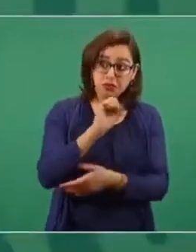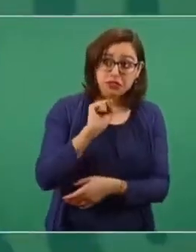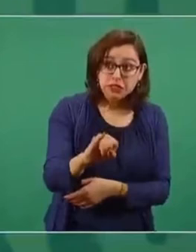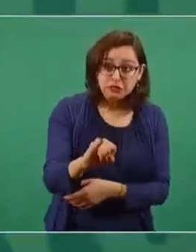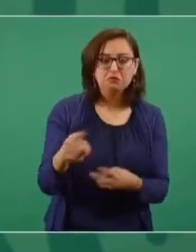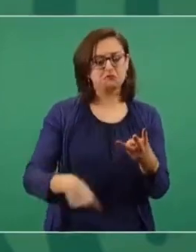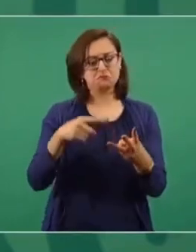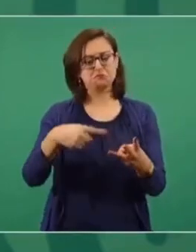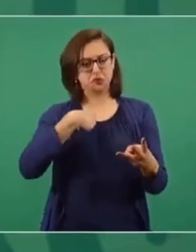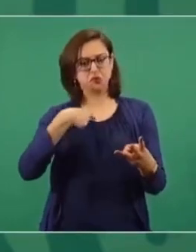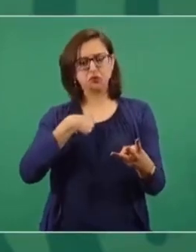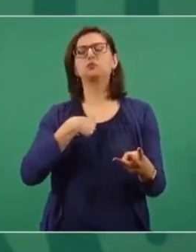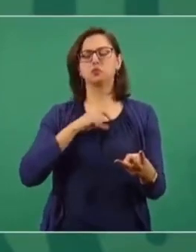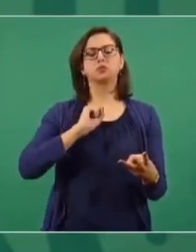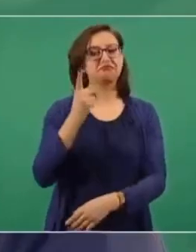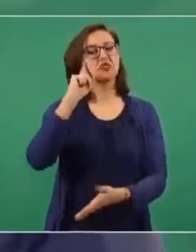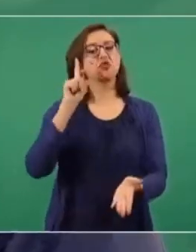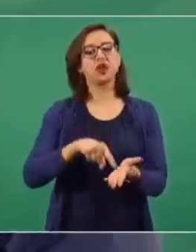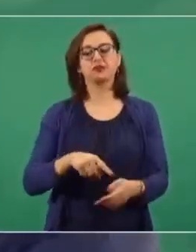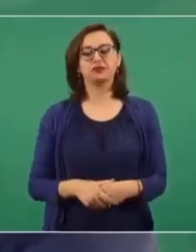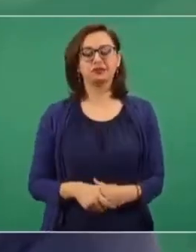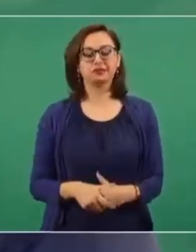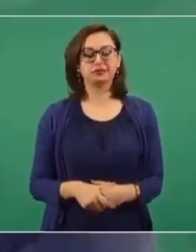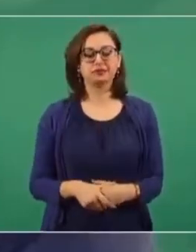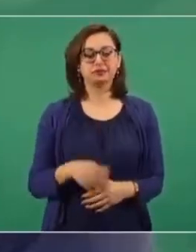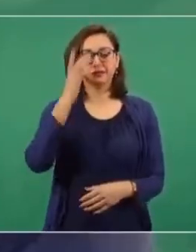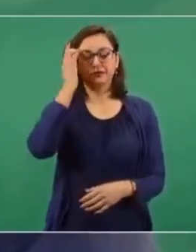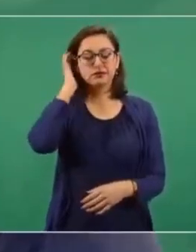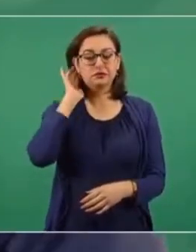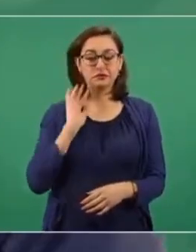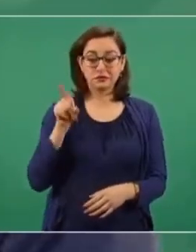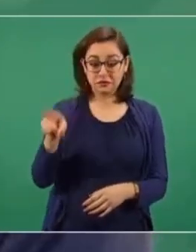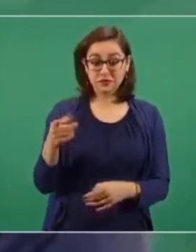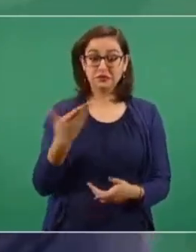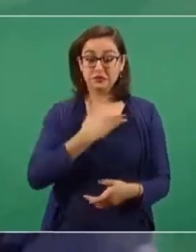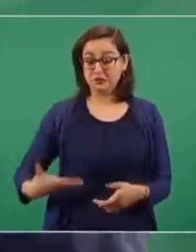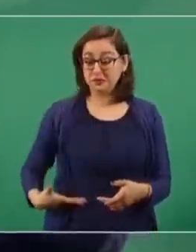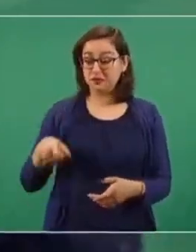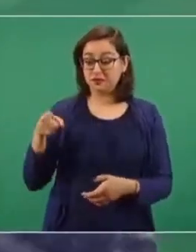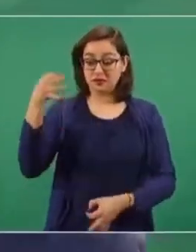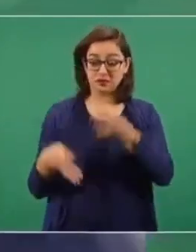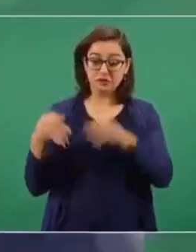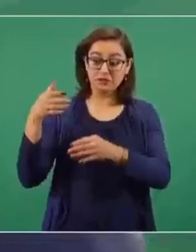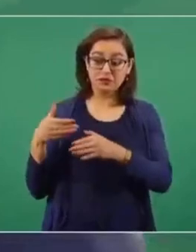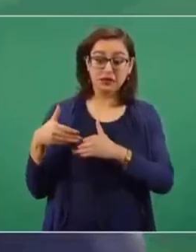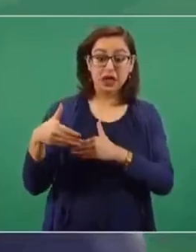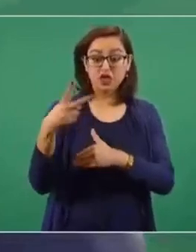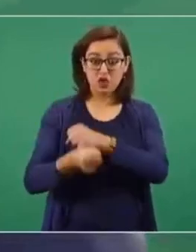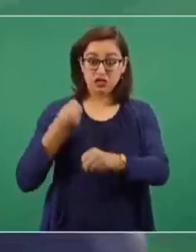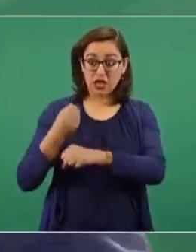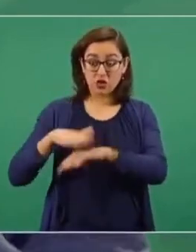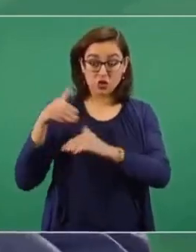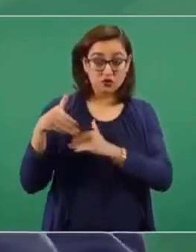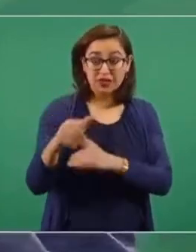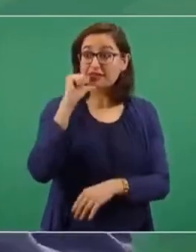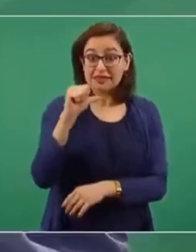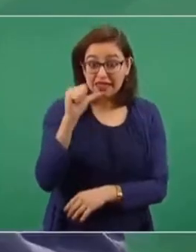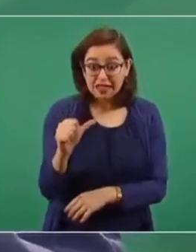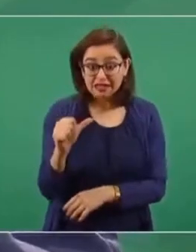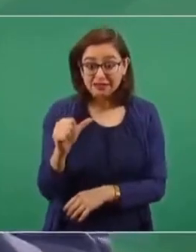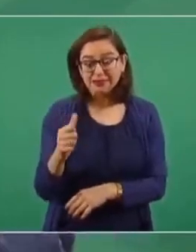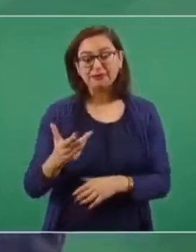estoy totalmente de acuerdo. Si no se amplía el periodo, quien llegue va a ser